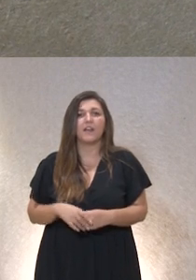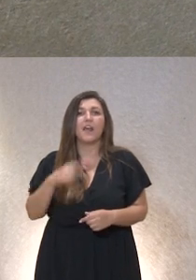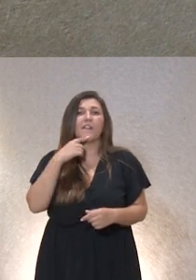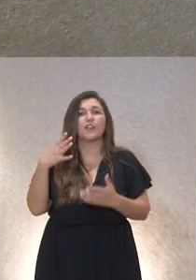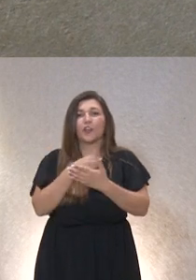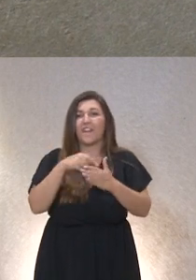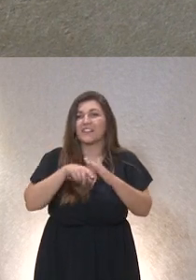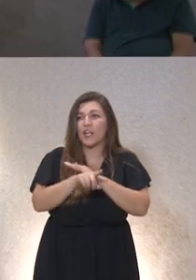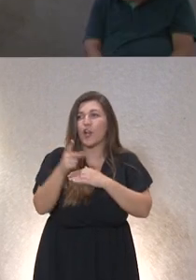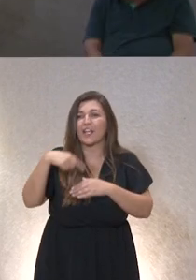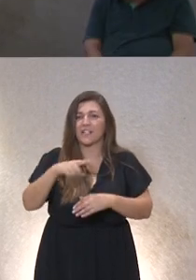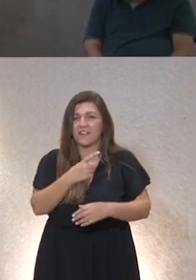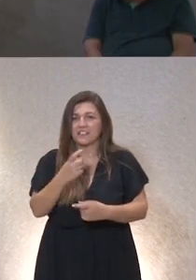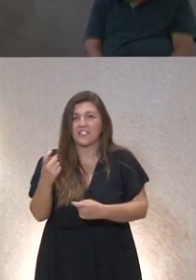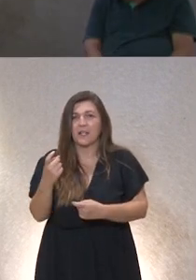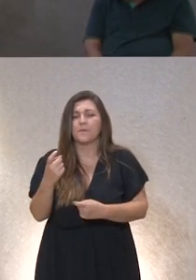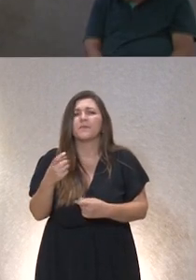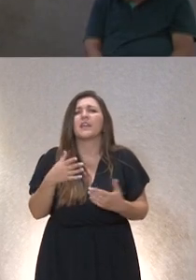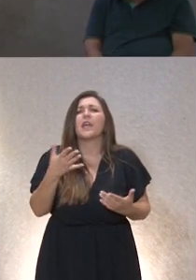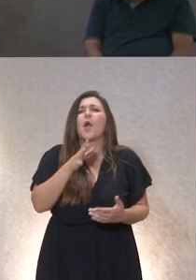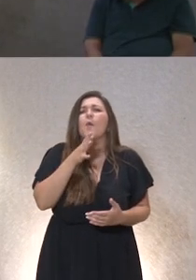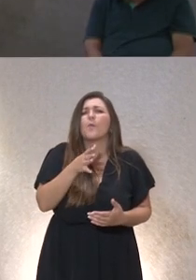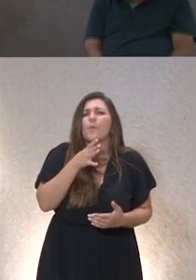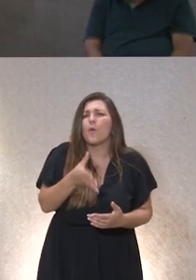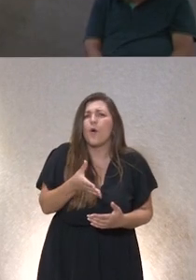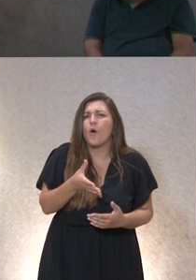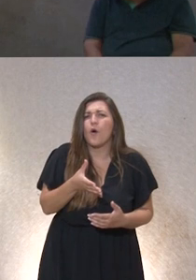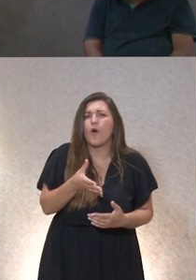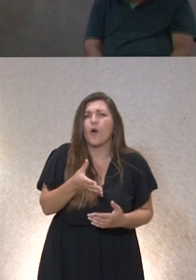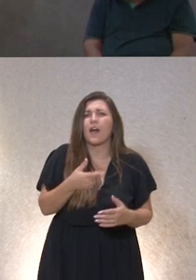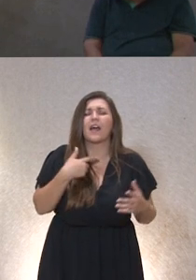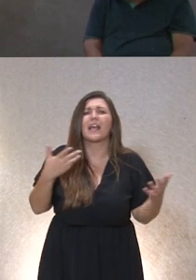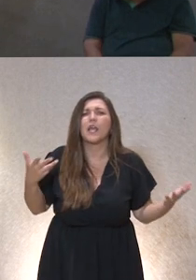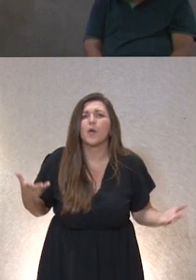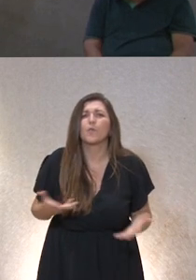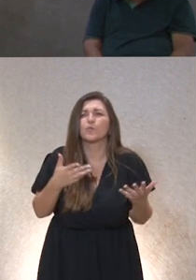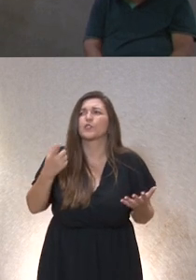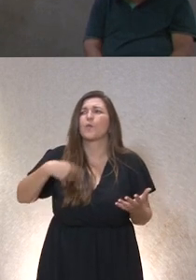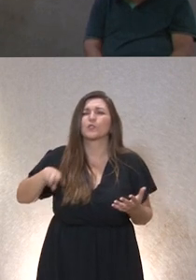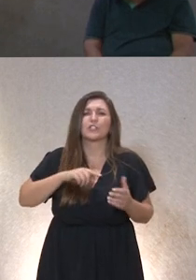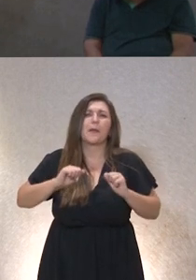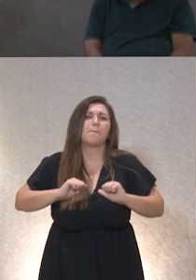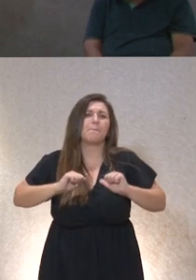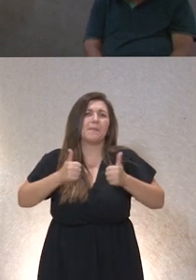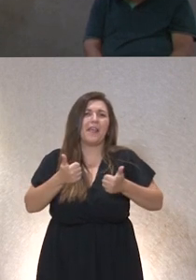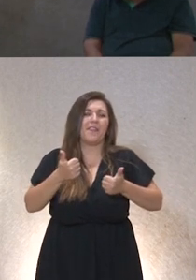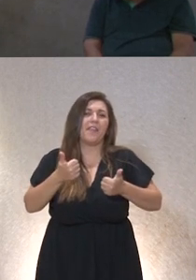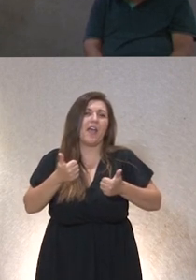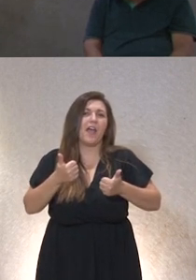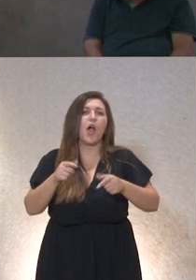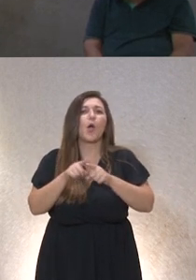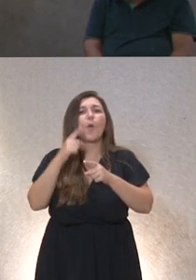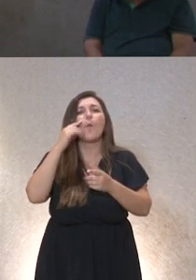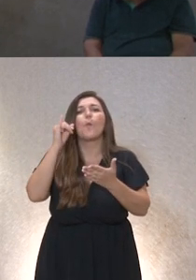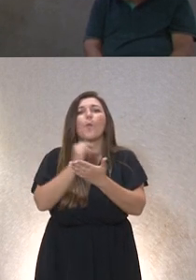necesitando ¿y cuáles fueron las razones los motivos los que os impulsó a empezar a pilotar esta o a empezar el